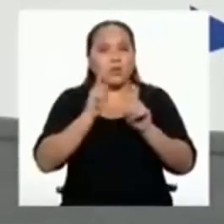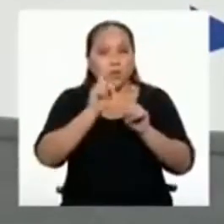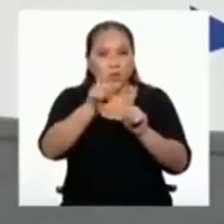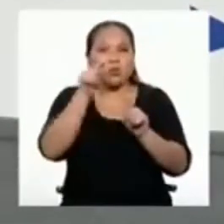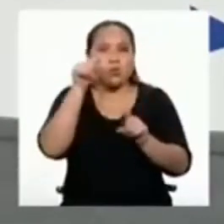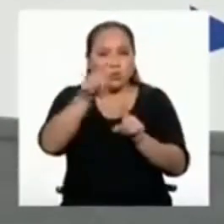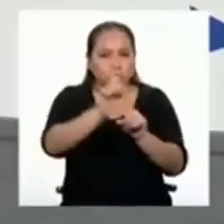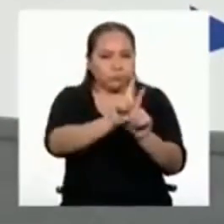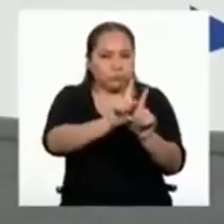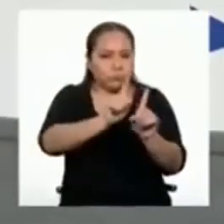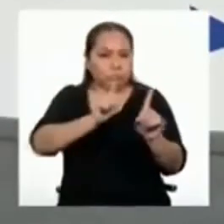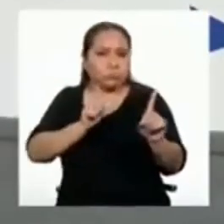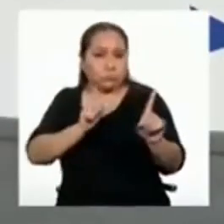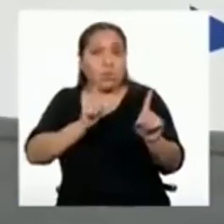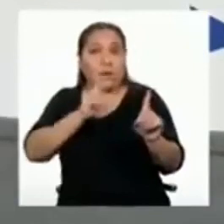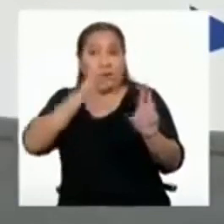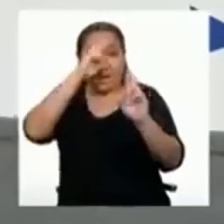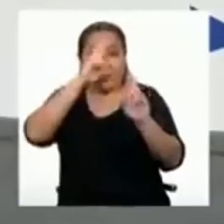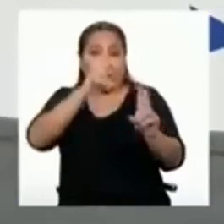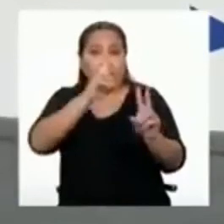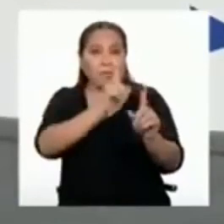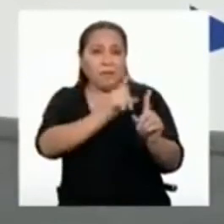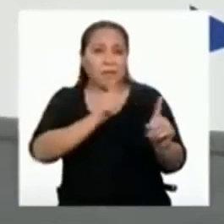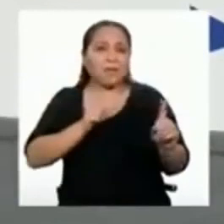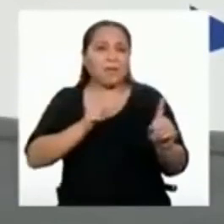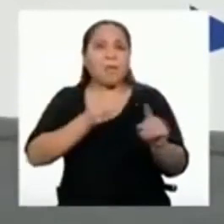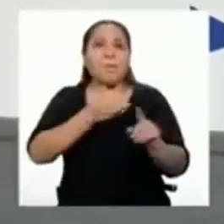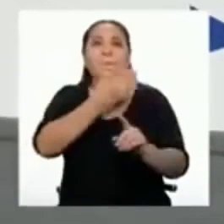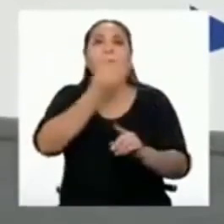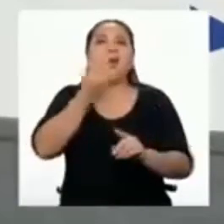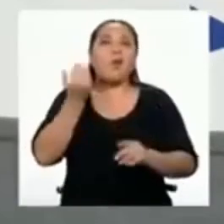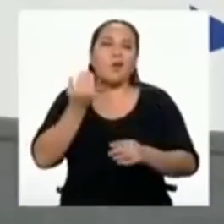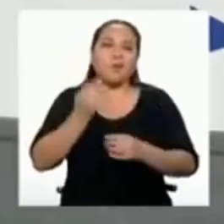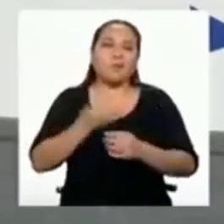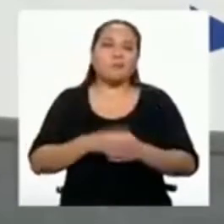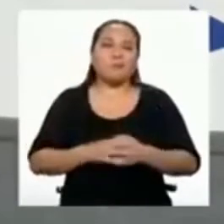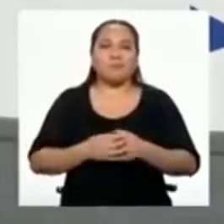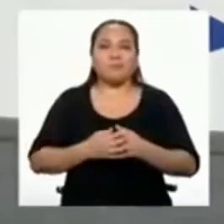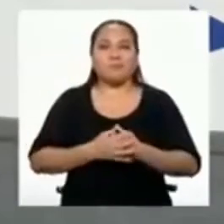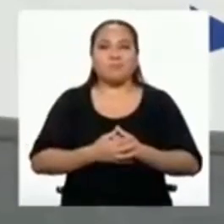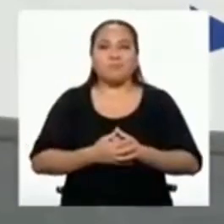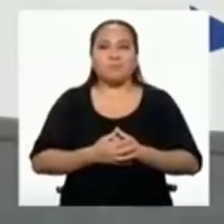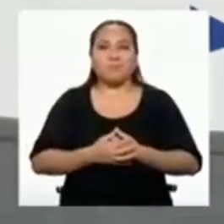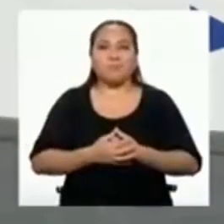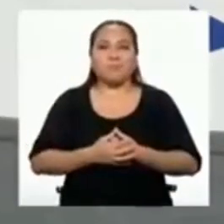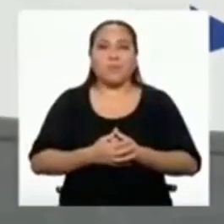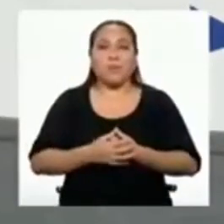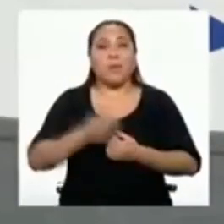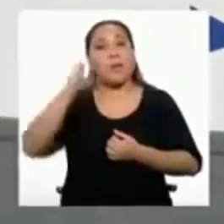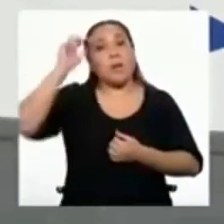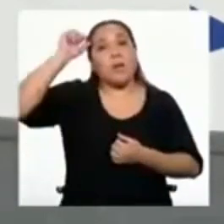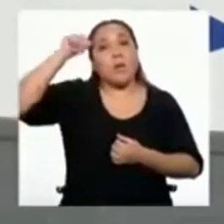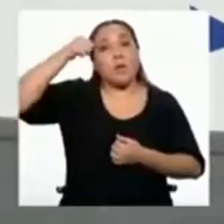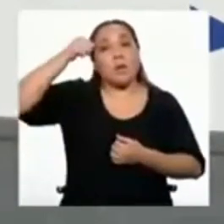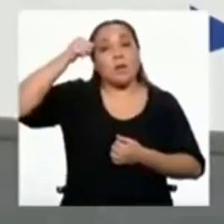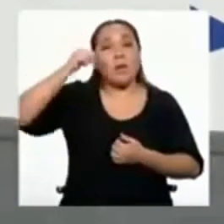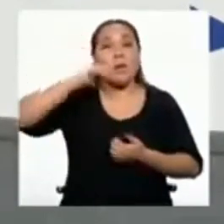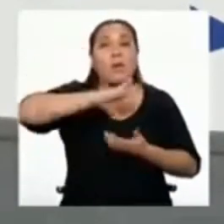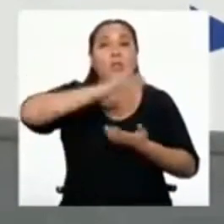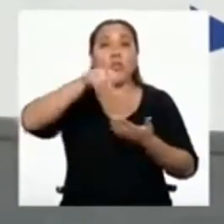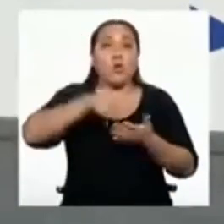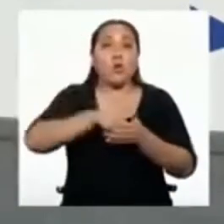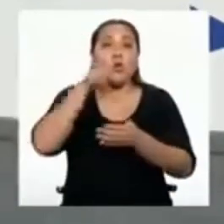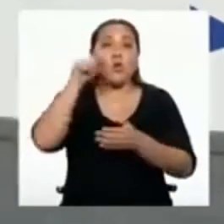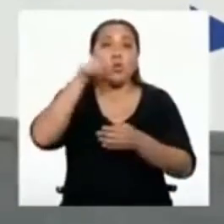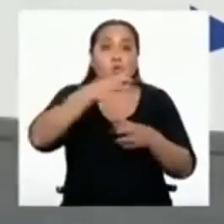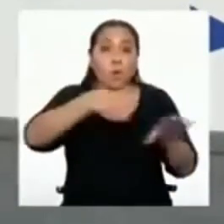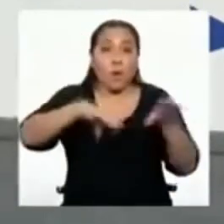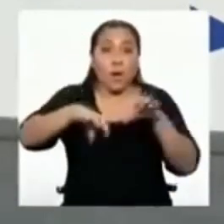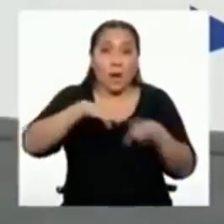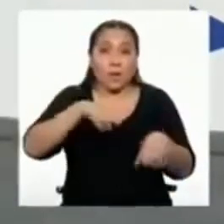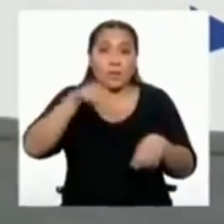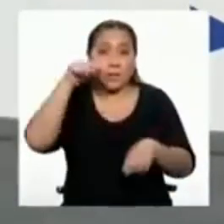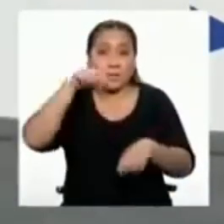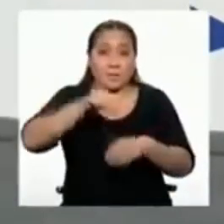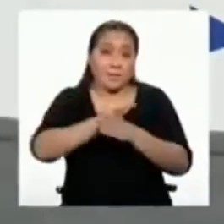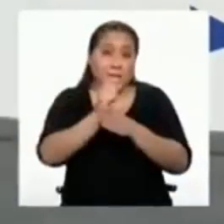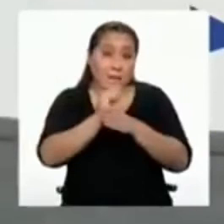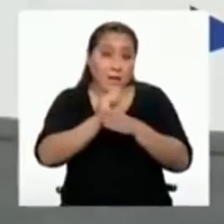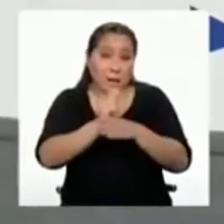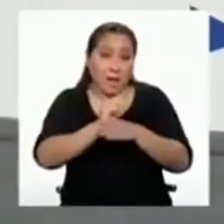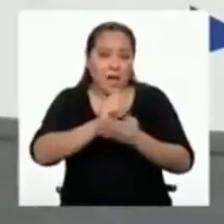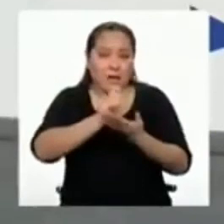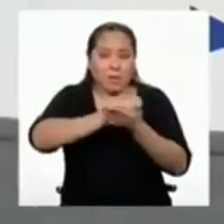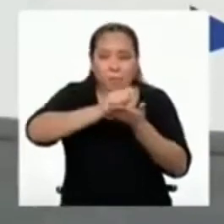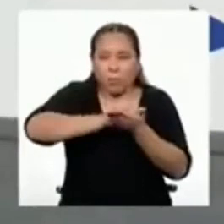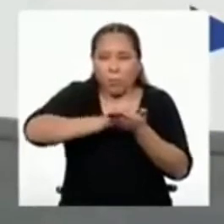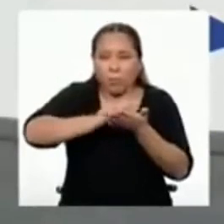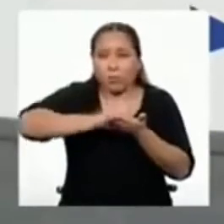distanciamiento social, vamos a poder adaptarnos a la nueva situación. Recuerda que todo lo que vayas haciendo en nuestras sesiones, lo